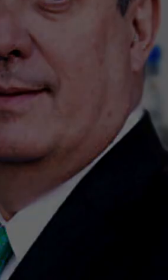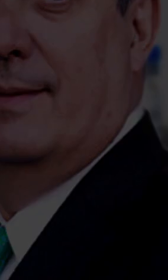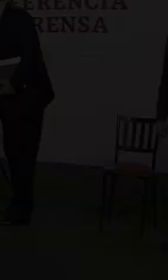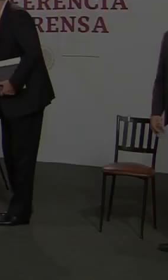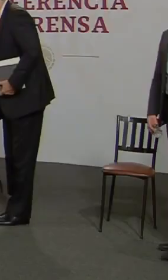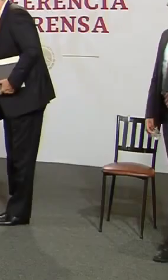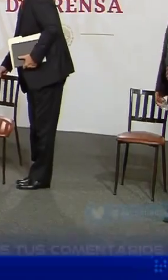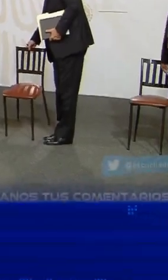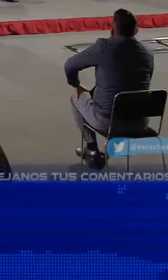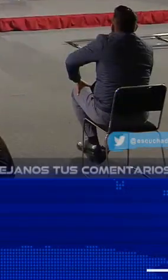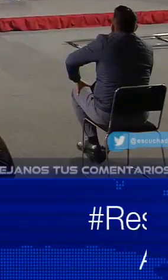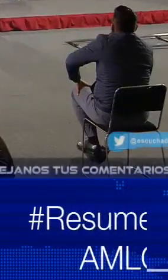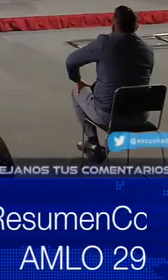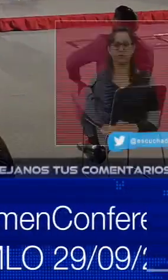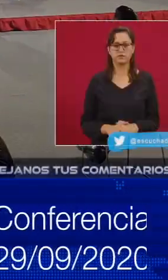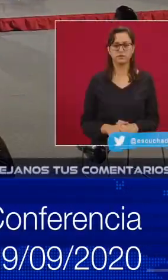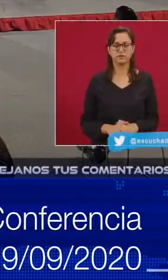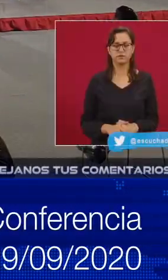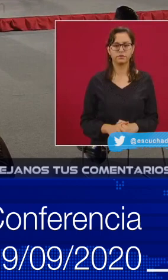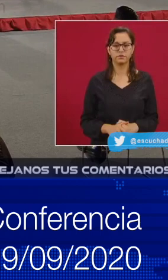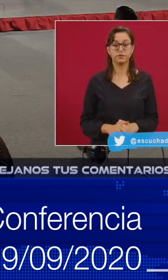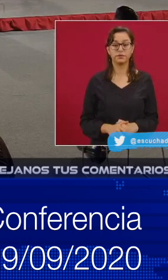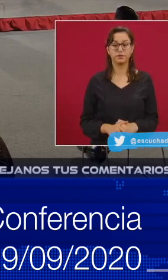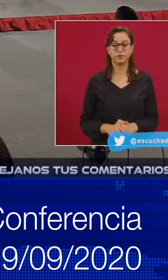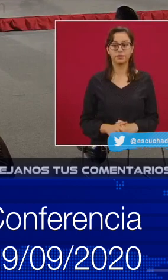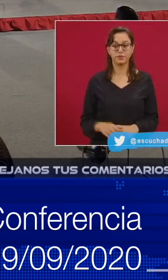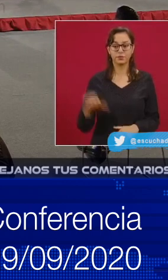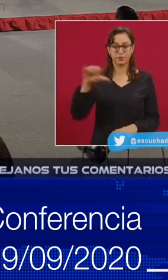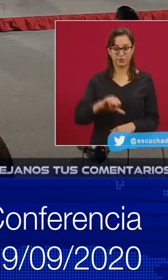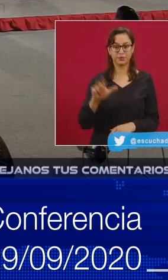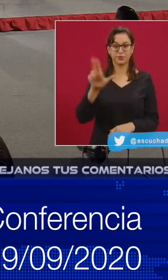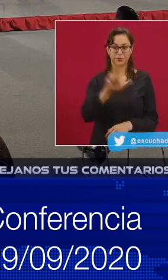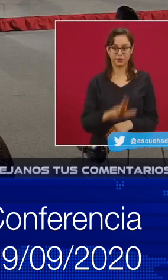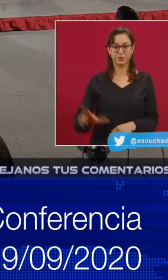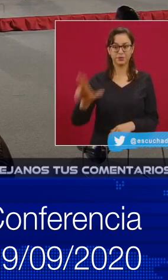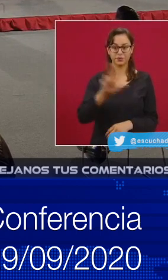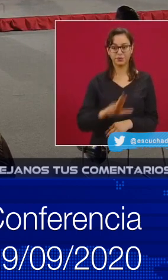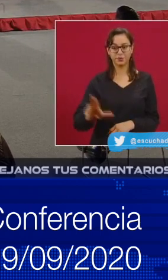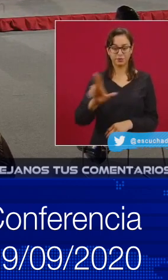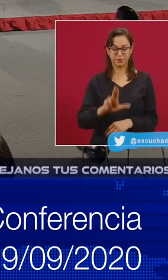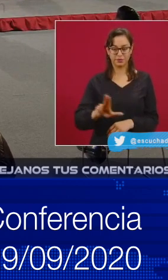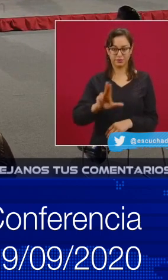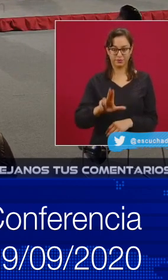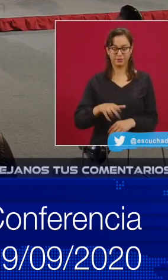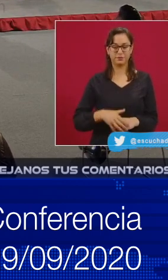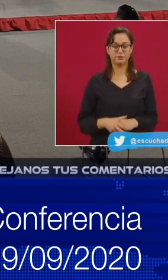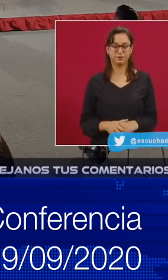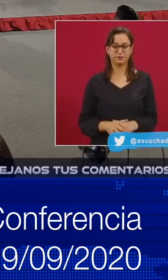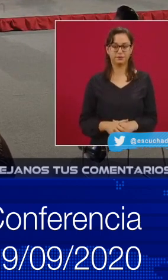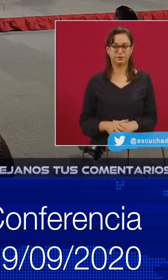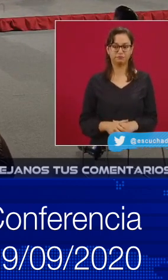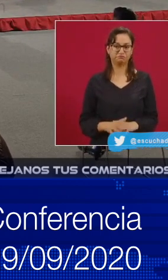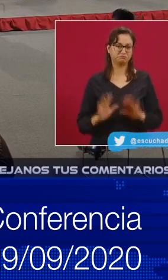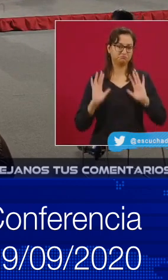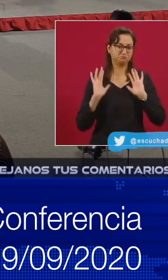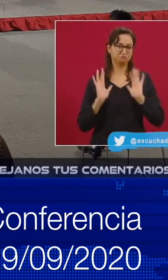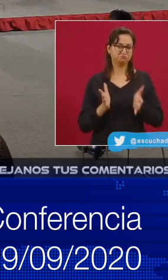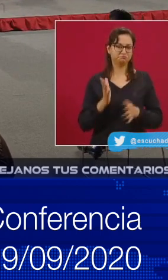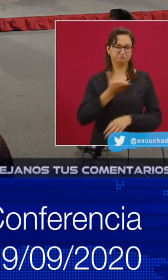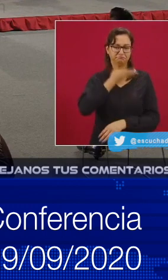Pues es martes y desde hace ya meses